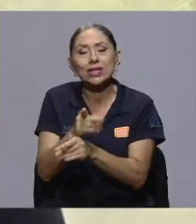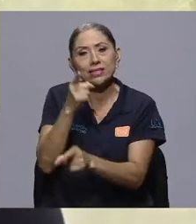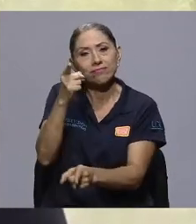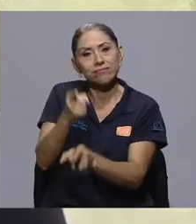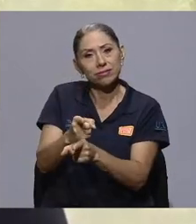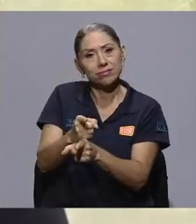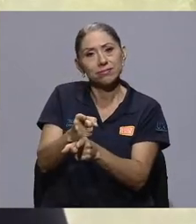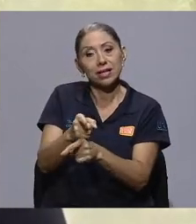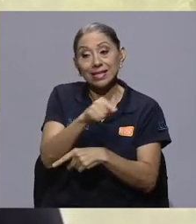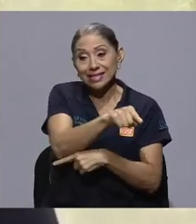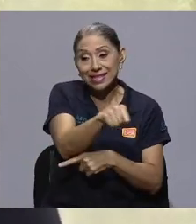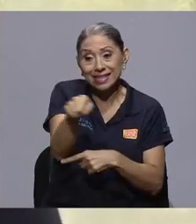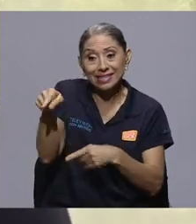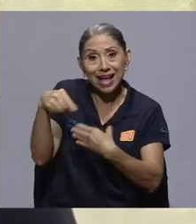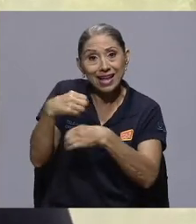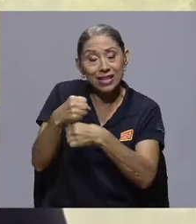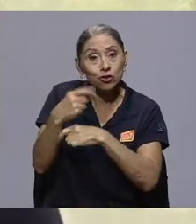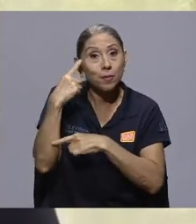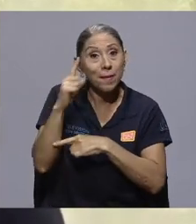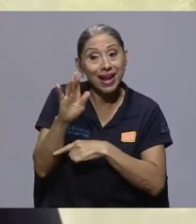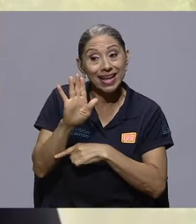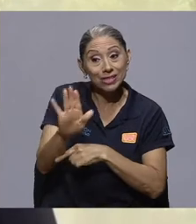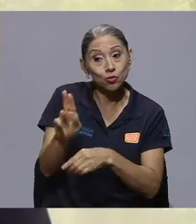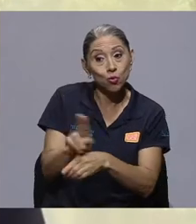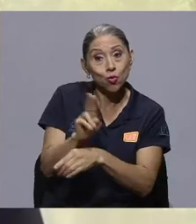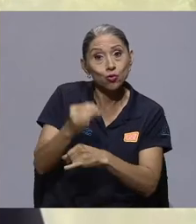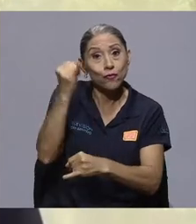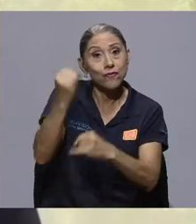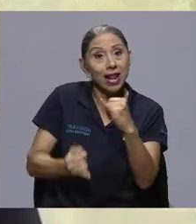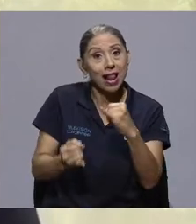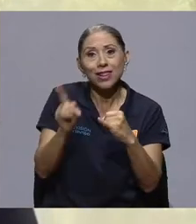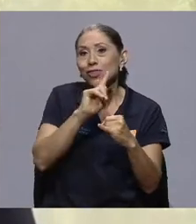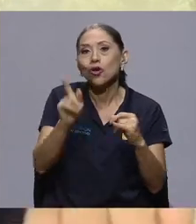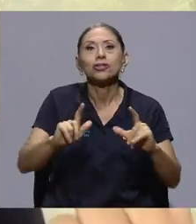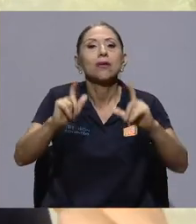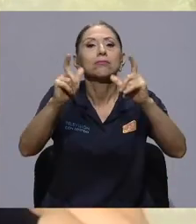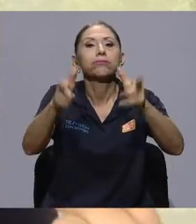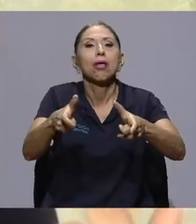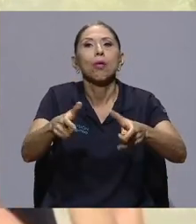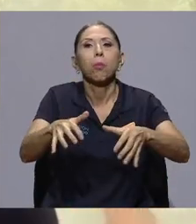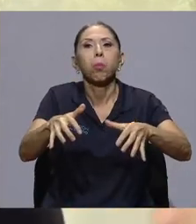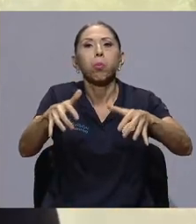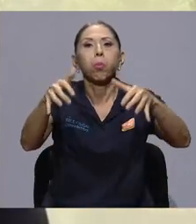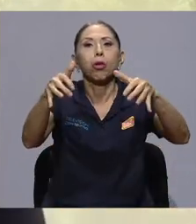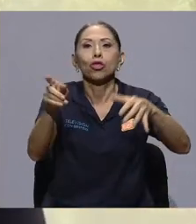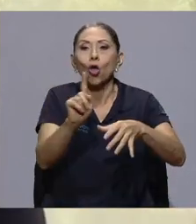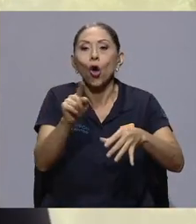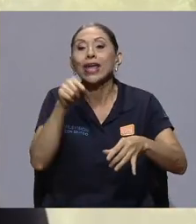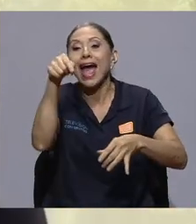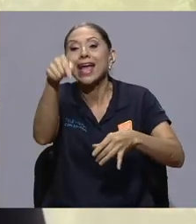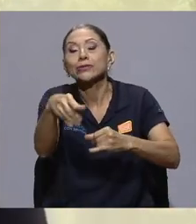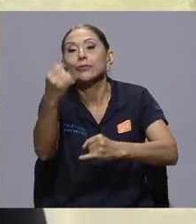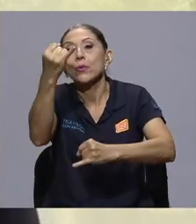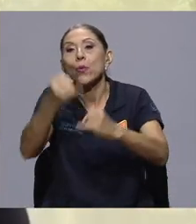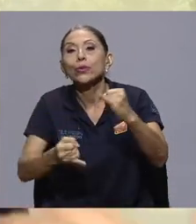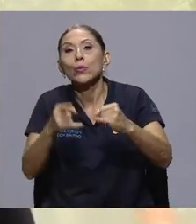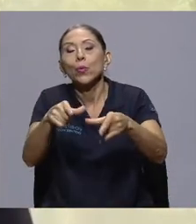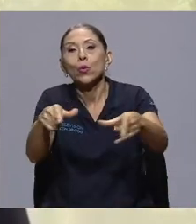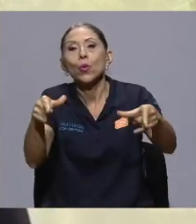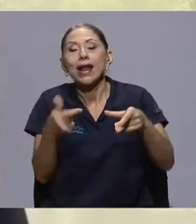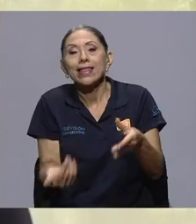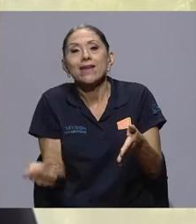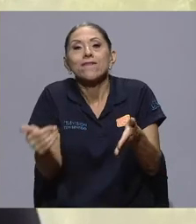diseñados para que su disposición final no sea un relleno sanitario, sino que sea un lugar de producción, que sea un lugar de